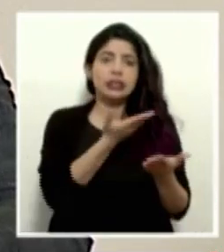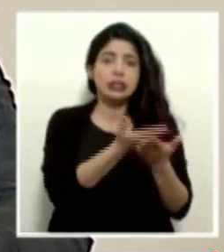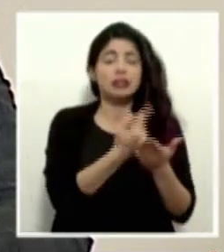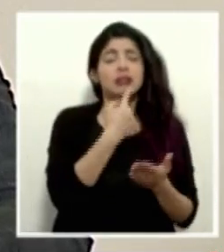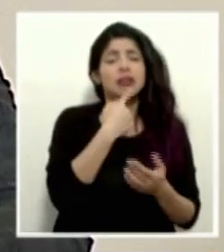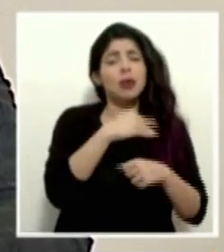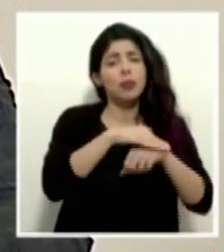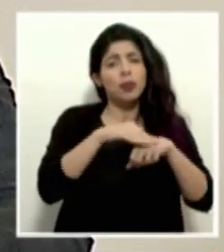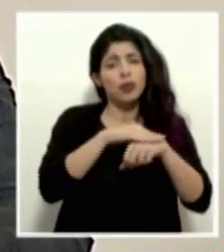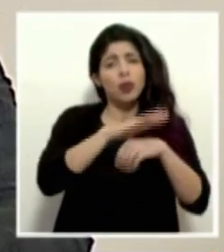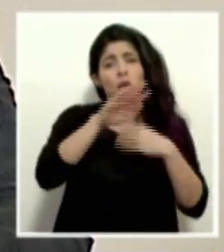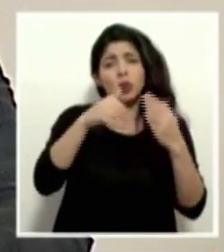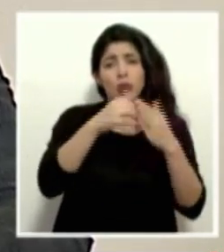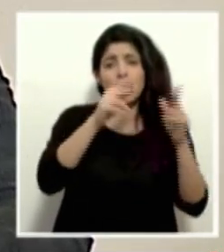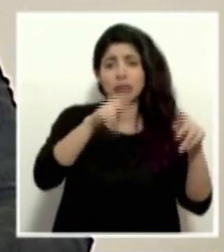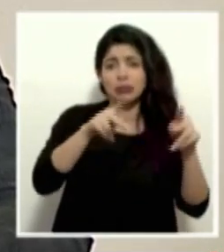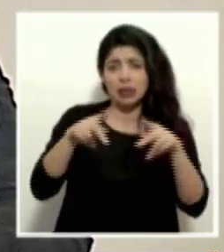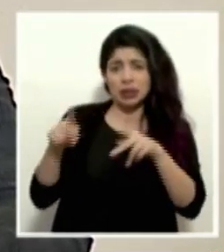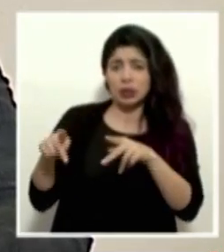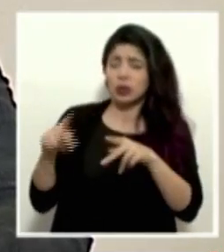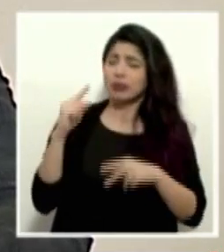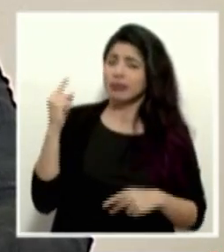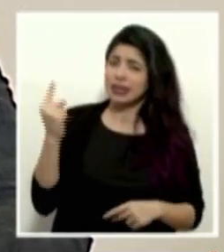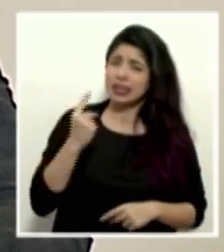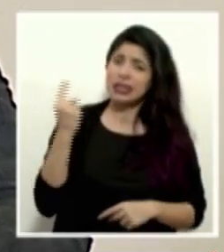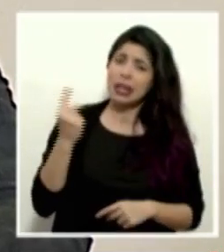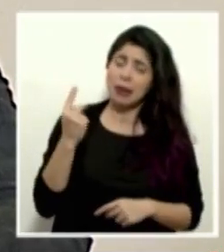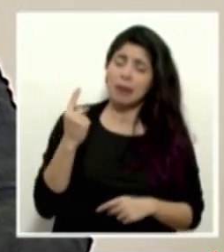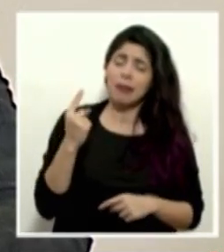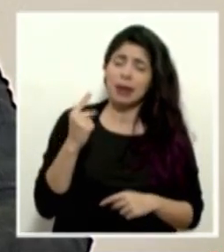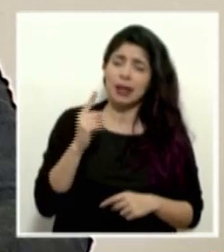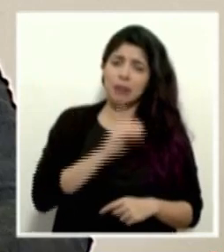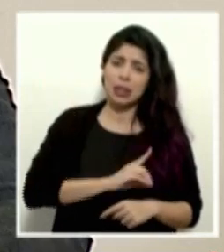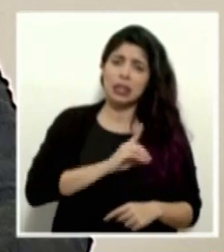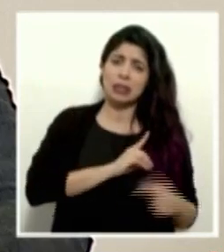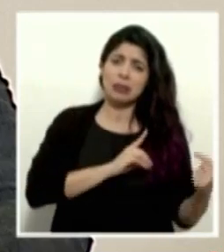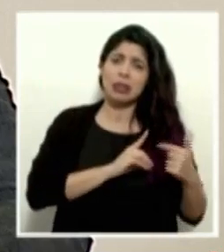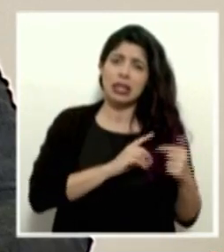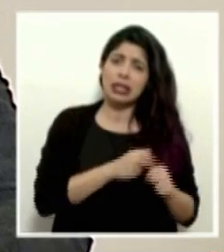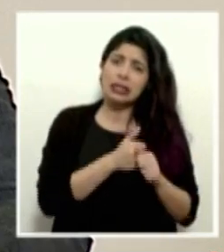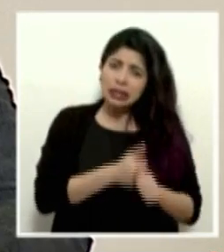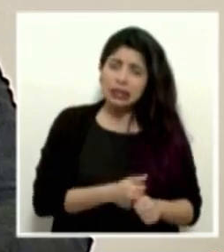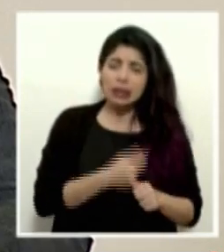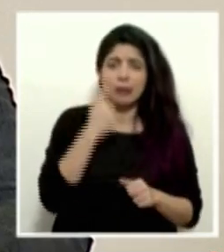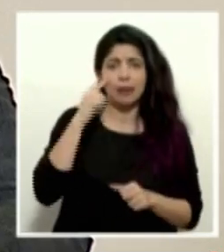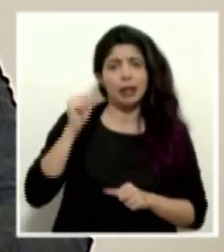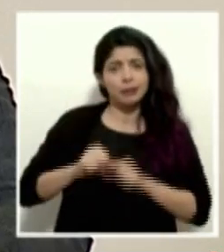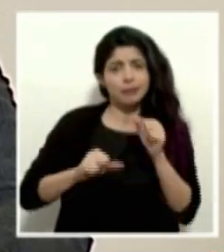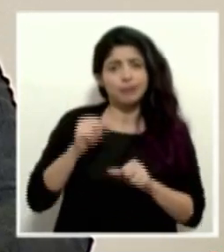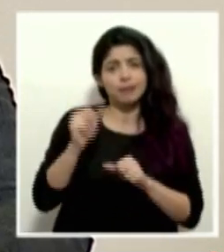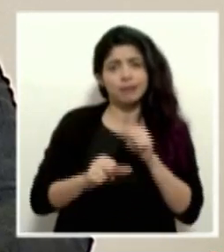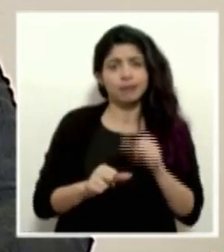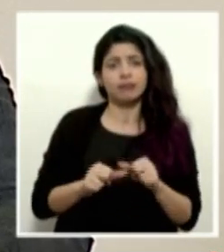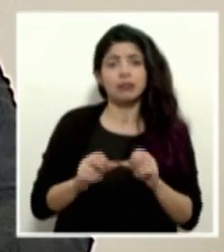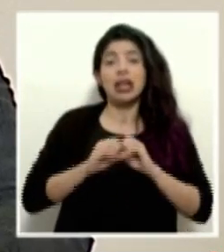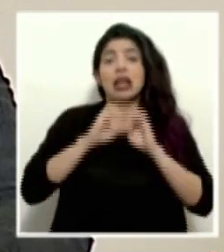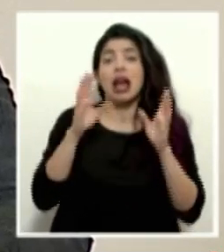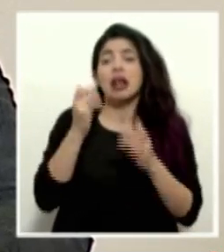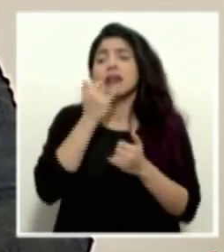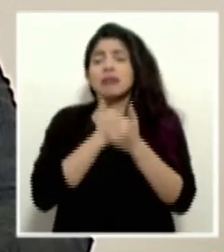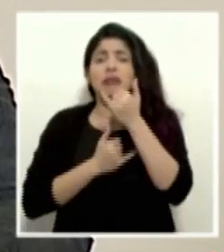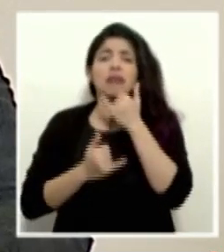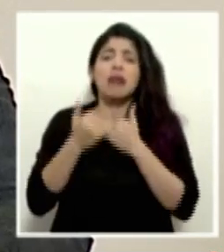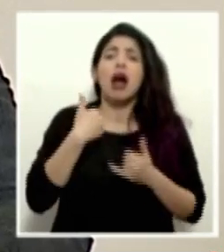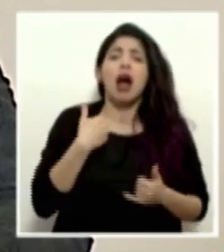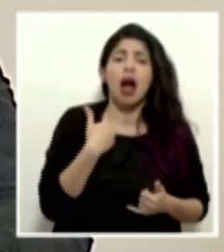que por favor la población mantengámonos siempre con la disciplina necesaria para salir adelante. Claro que las faltas se